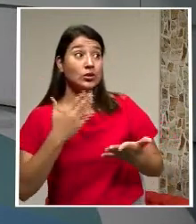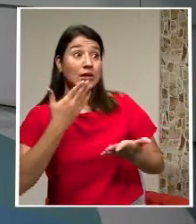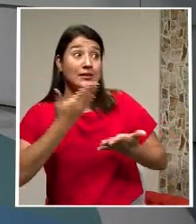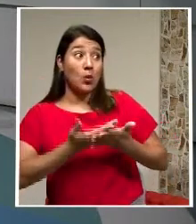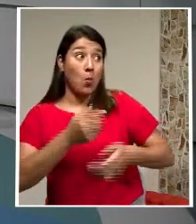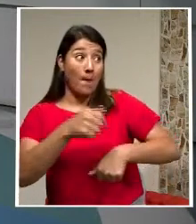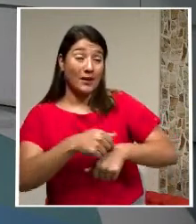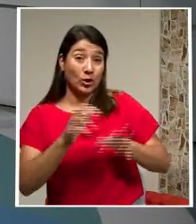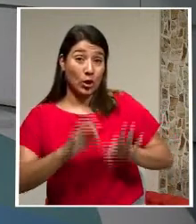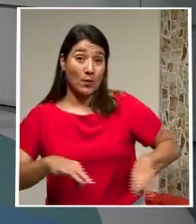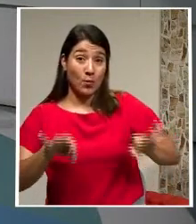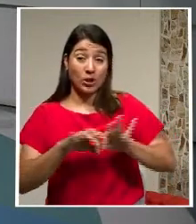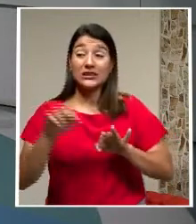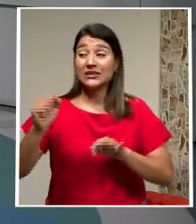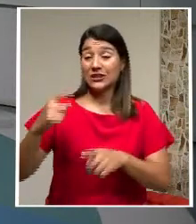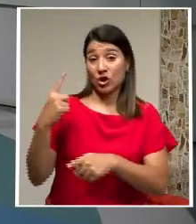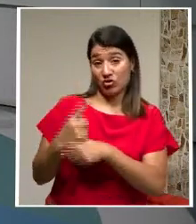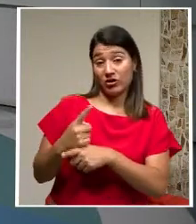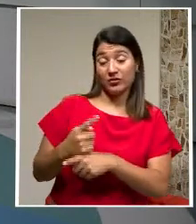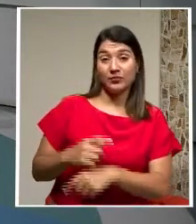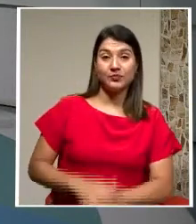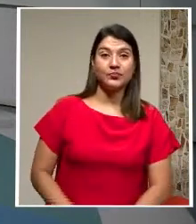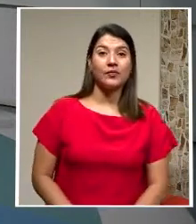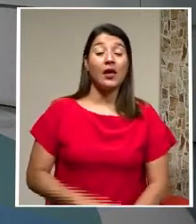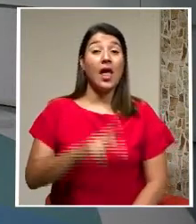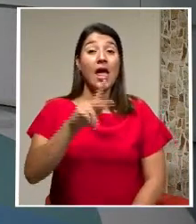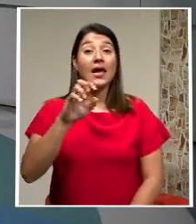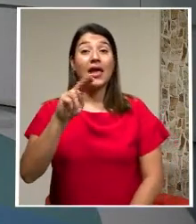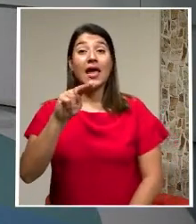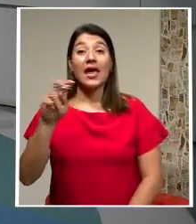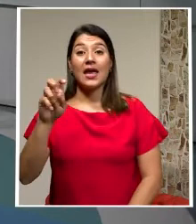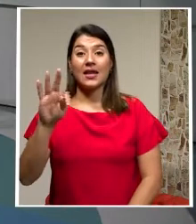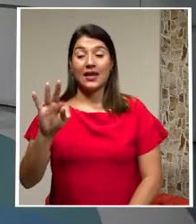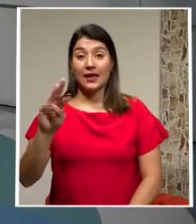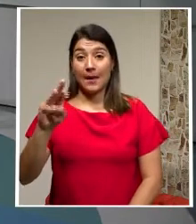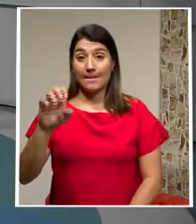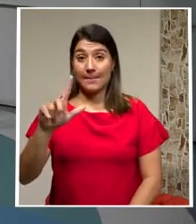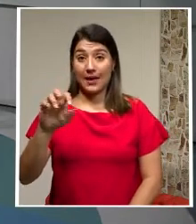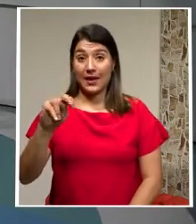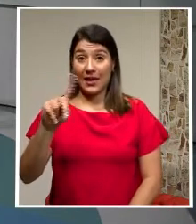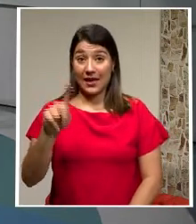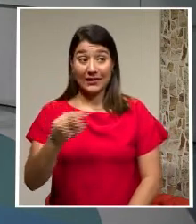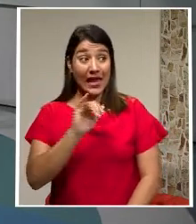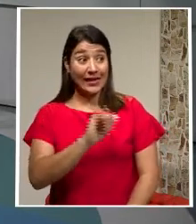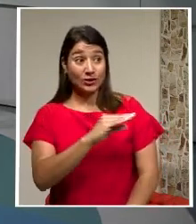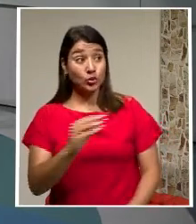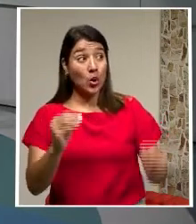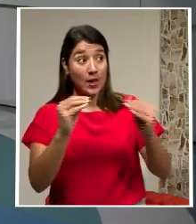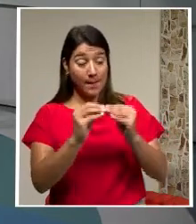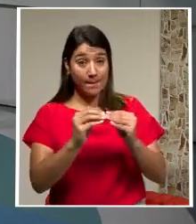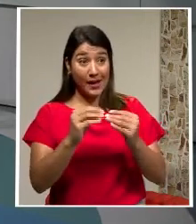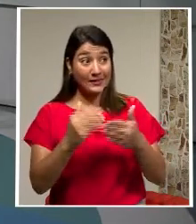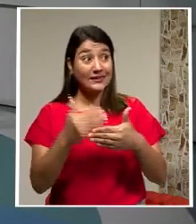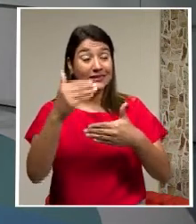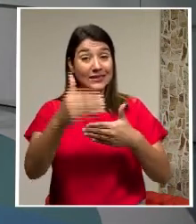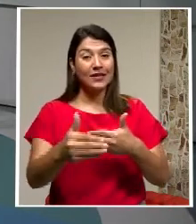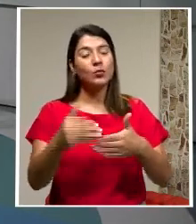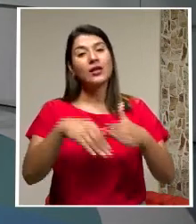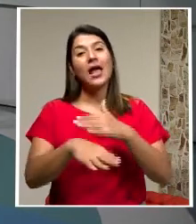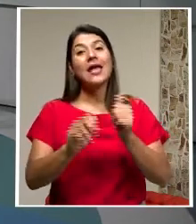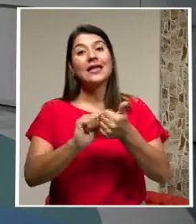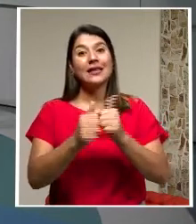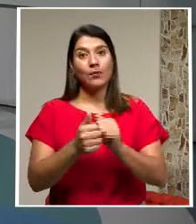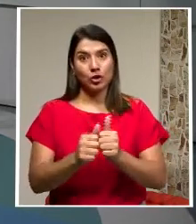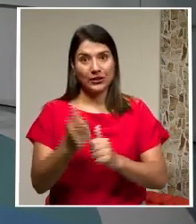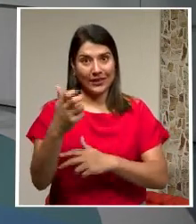Completamente Es la hora De la verdad De Zapriza Kenneth Meléndez Esto es lo que nos va a mostrar Y algunas otras cosas más En unos minutos En